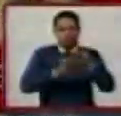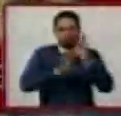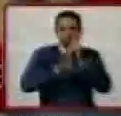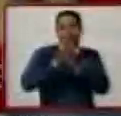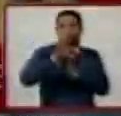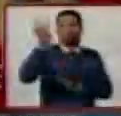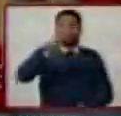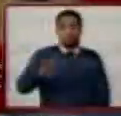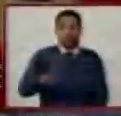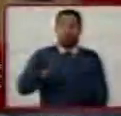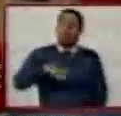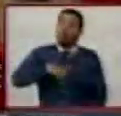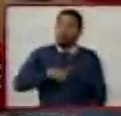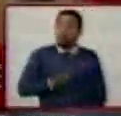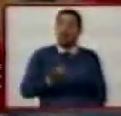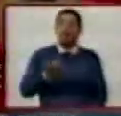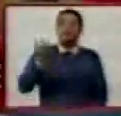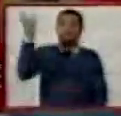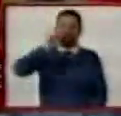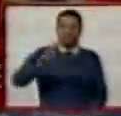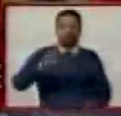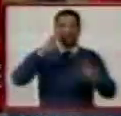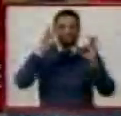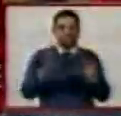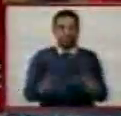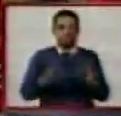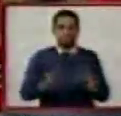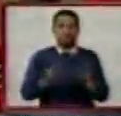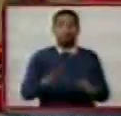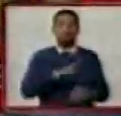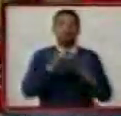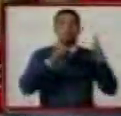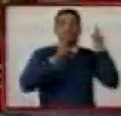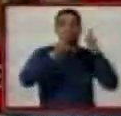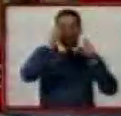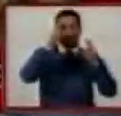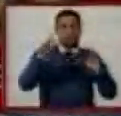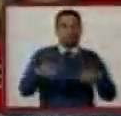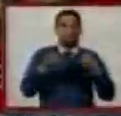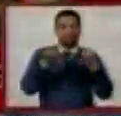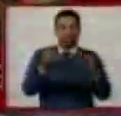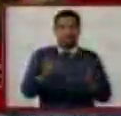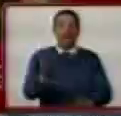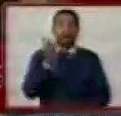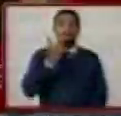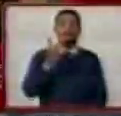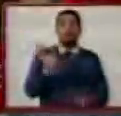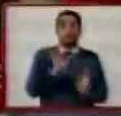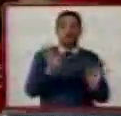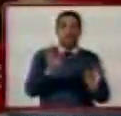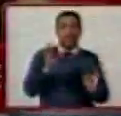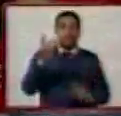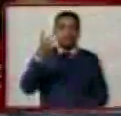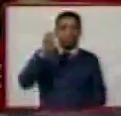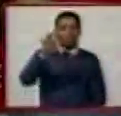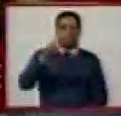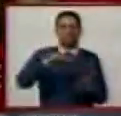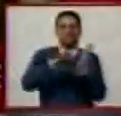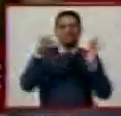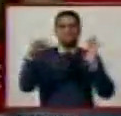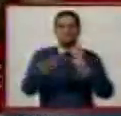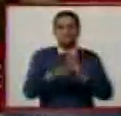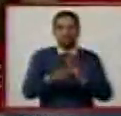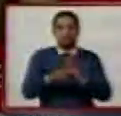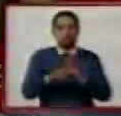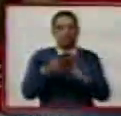patria, le dejaremos patria. La patria que nos dejó Chávez, tenemos que dejársela a nuestros hijos. Si no se la dejamos, estaríamos siéndole desleales al